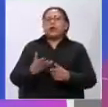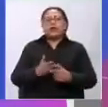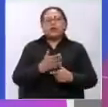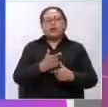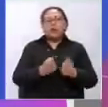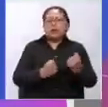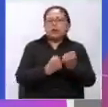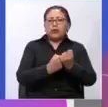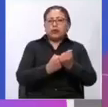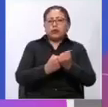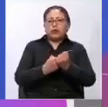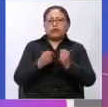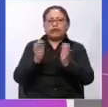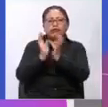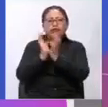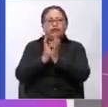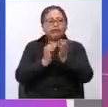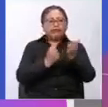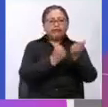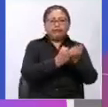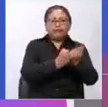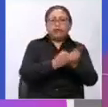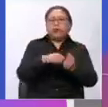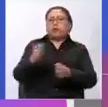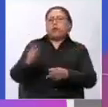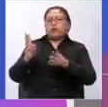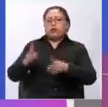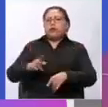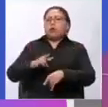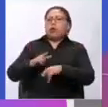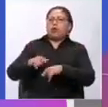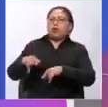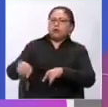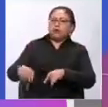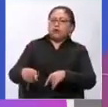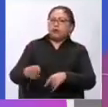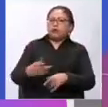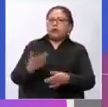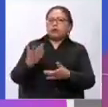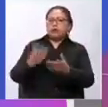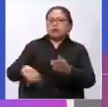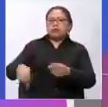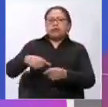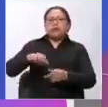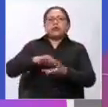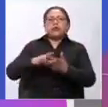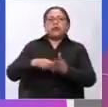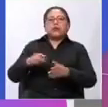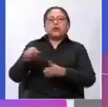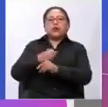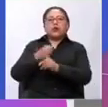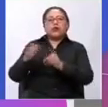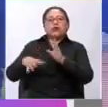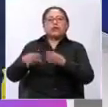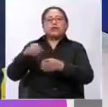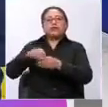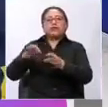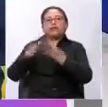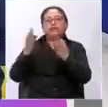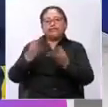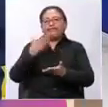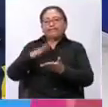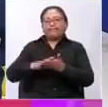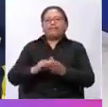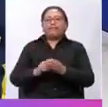como también procesos de apoyo al agresor porque en el fondo también es víctima de círculos de violencia. Hay una campaña, un